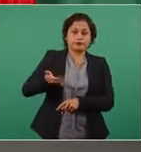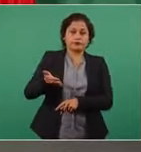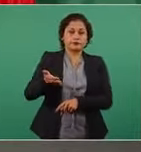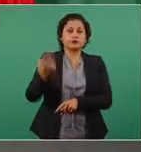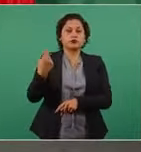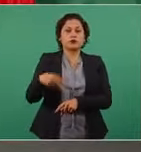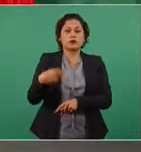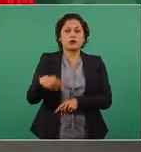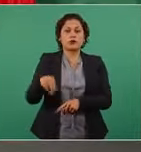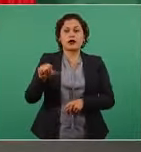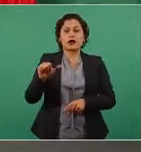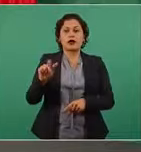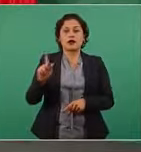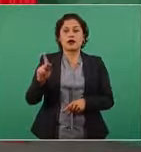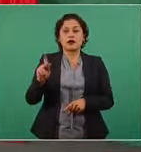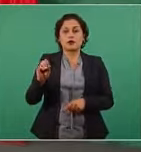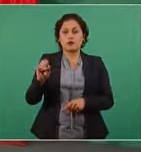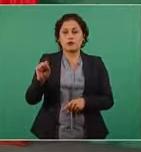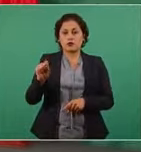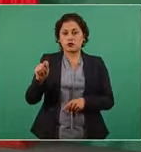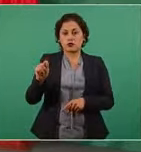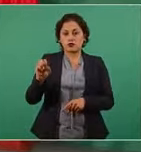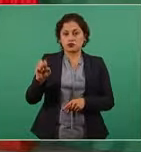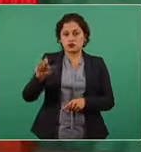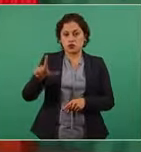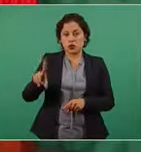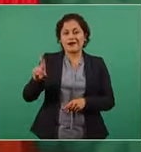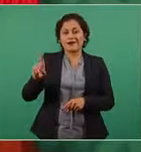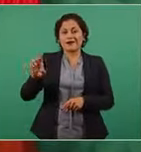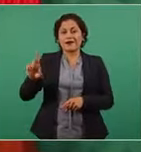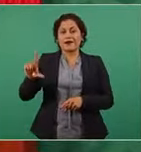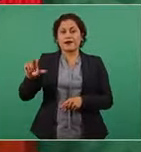democracia pero